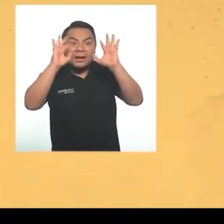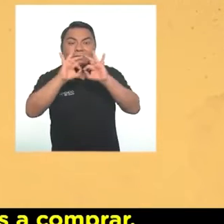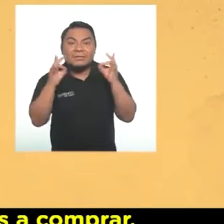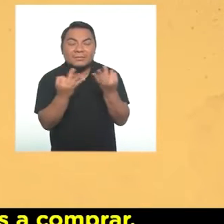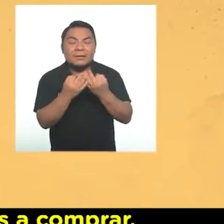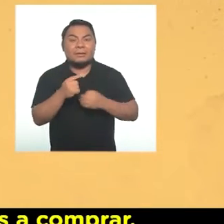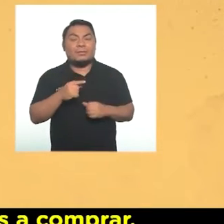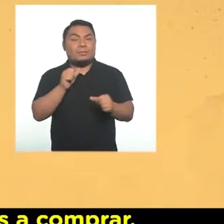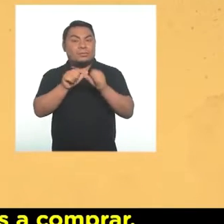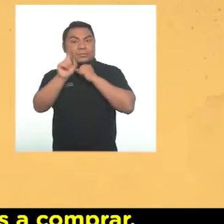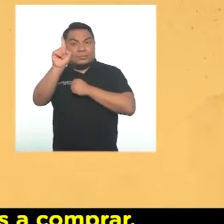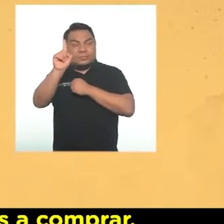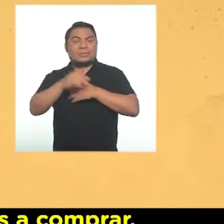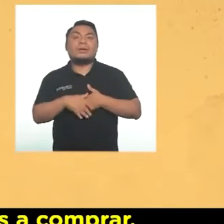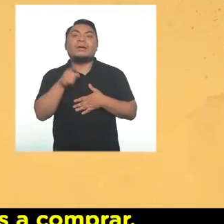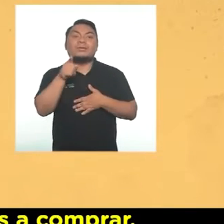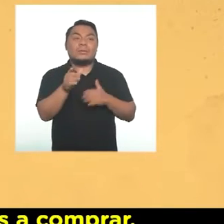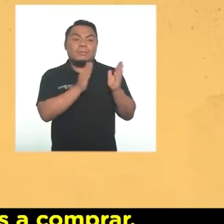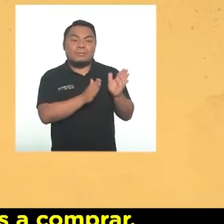familia.